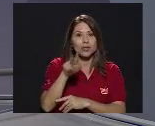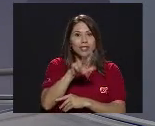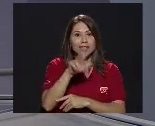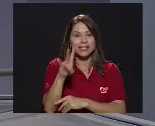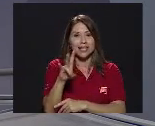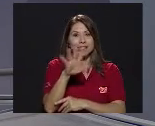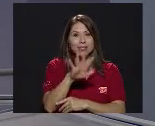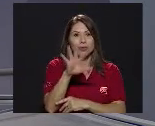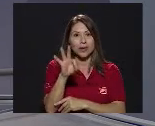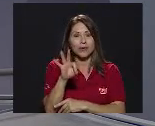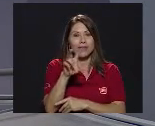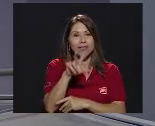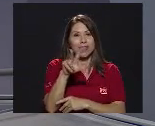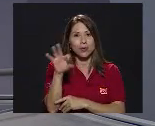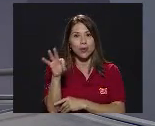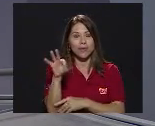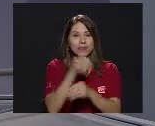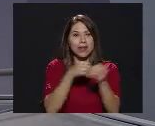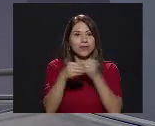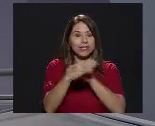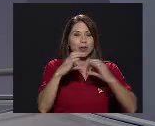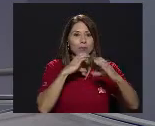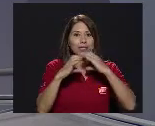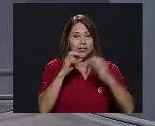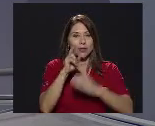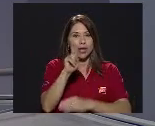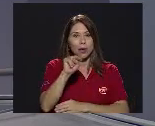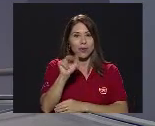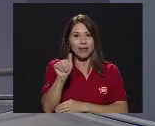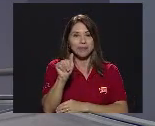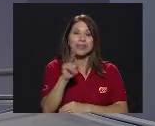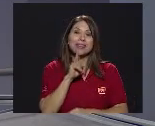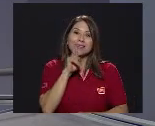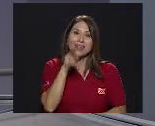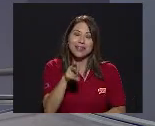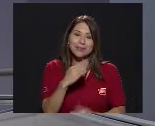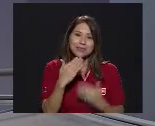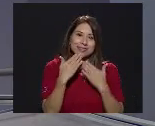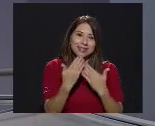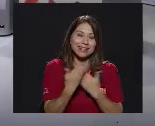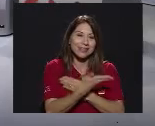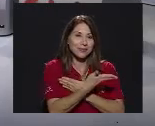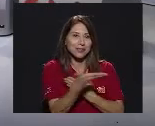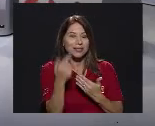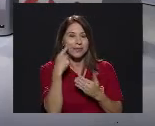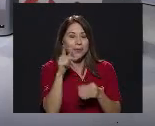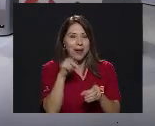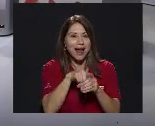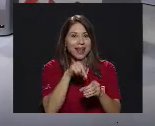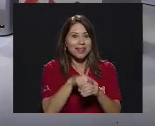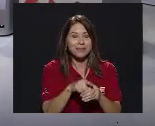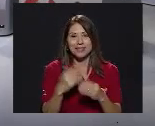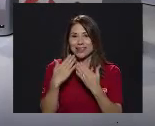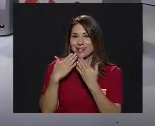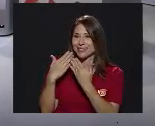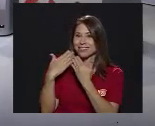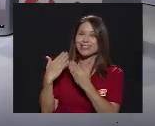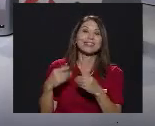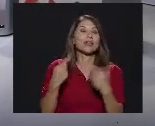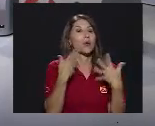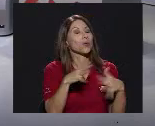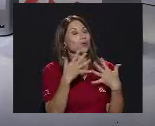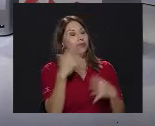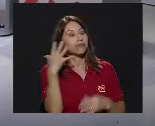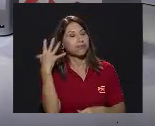59 29 De la oficina De comunicación De la UNA De verdad Muchísimas gracias A ustedes Por participar En algo tan Tan